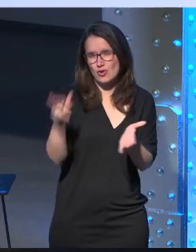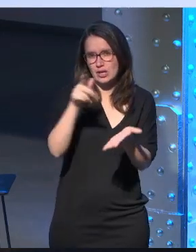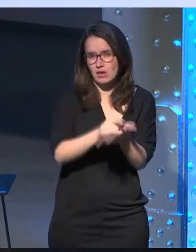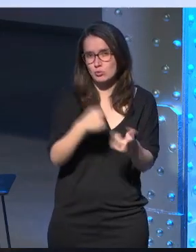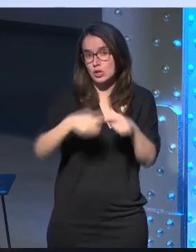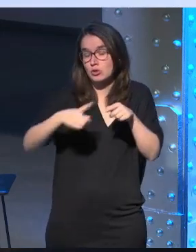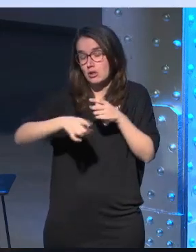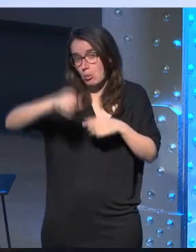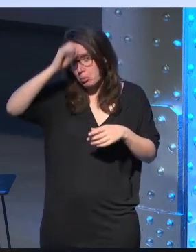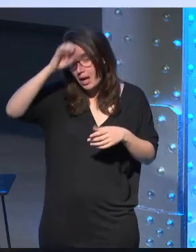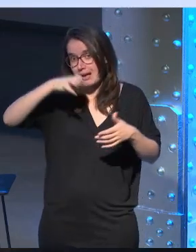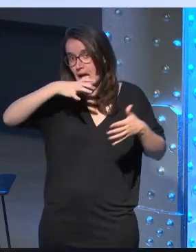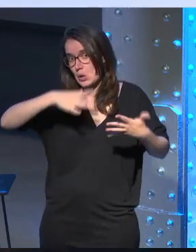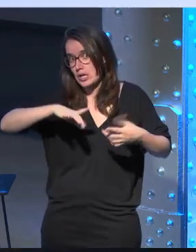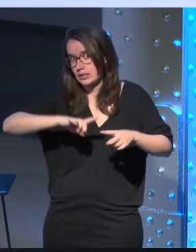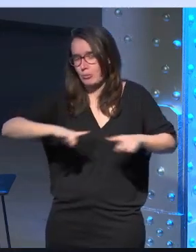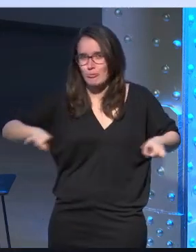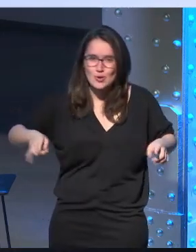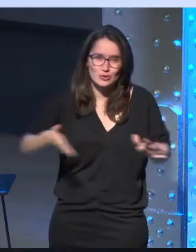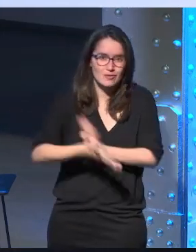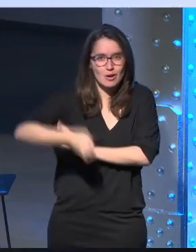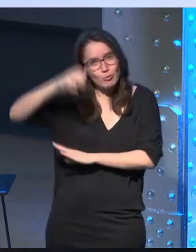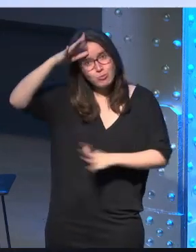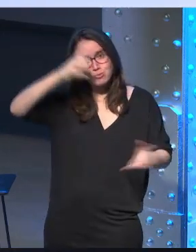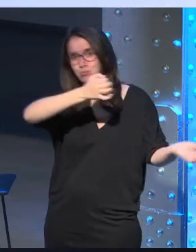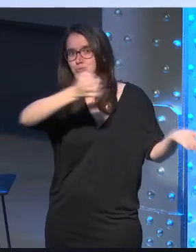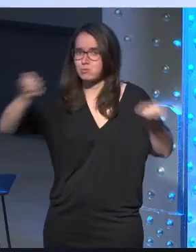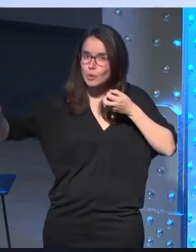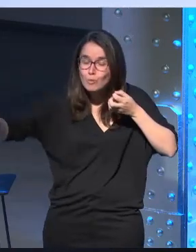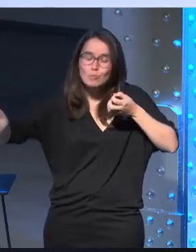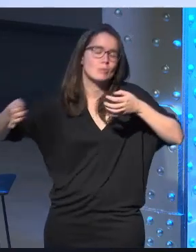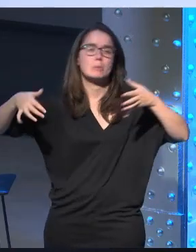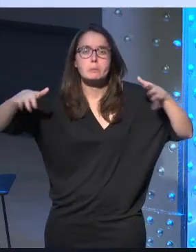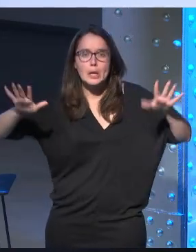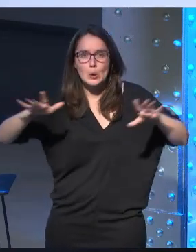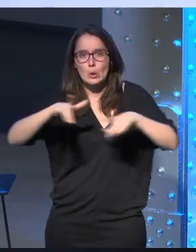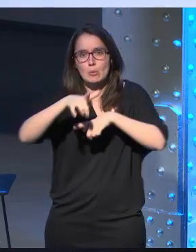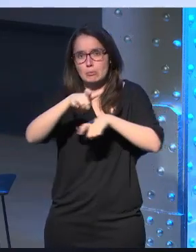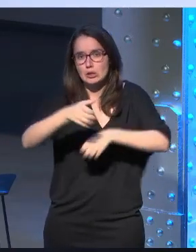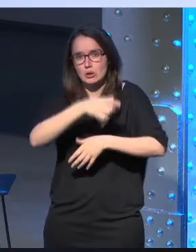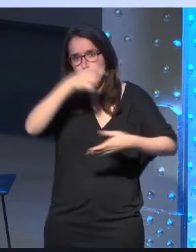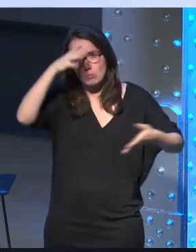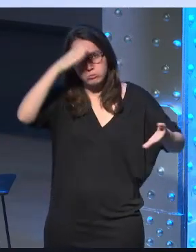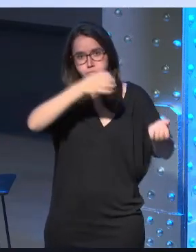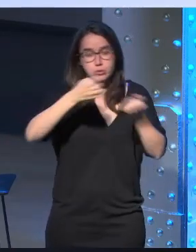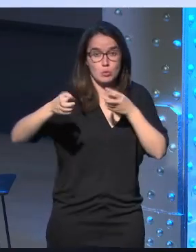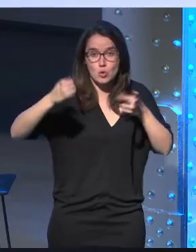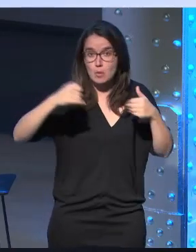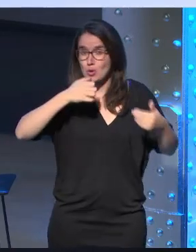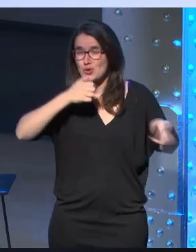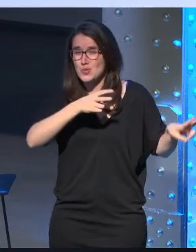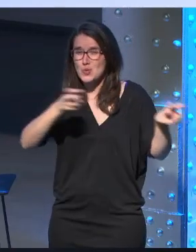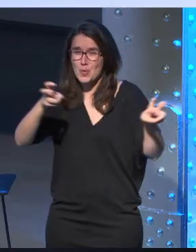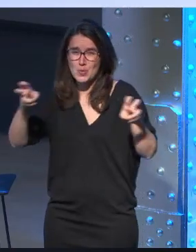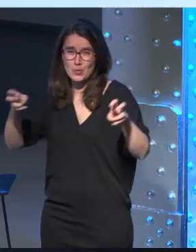cosas que no teníamos ni idea ahora tampoco es que es que seamos los más expertos nadie es más experto porque como es un mercado tan nuevo hay